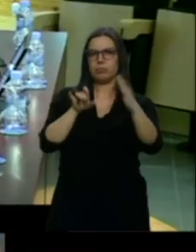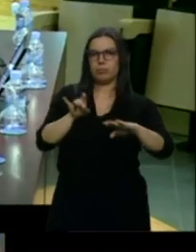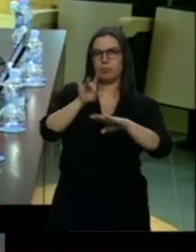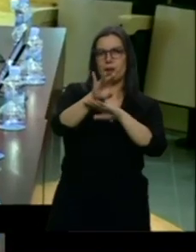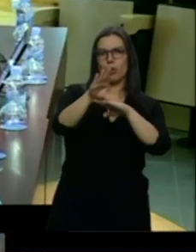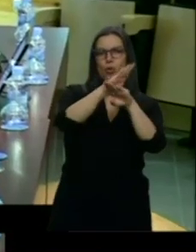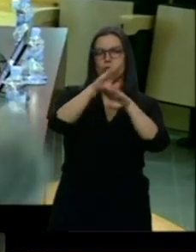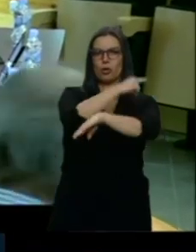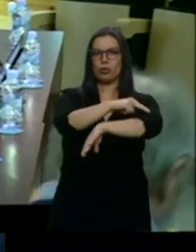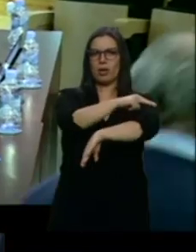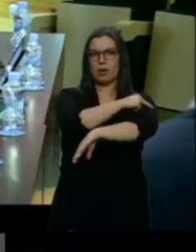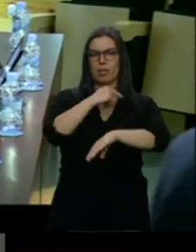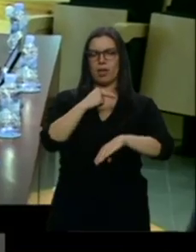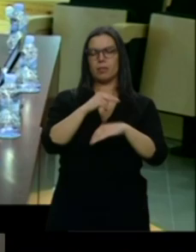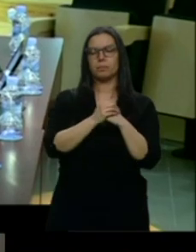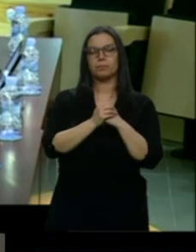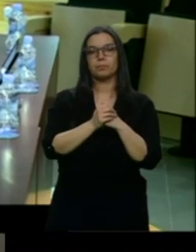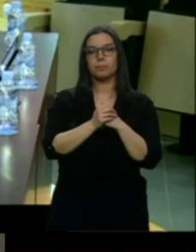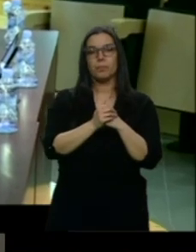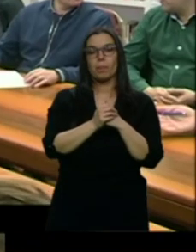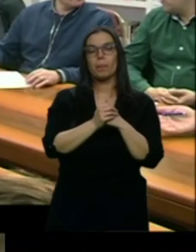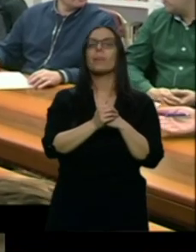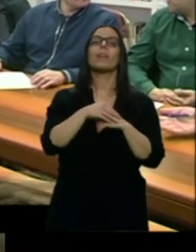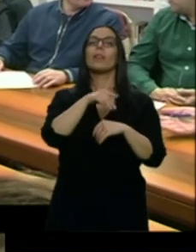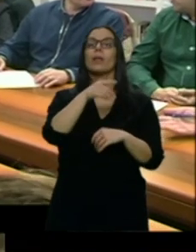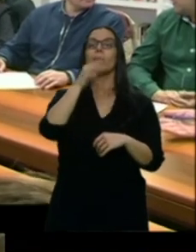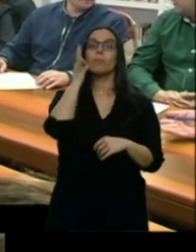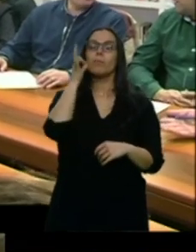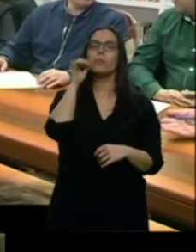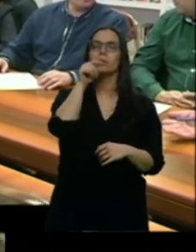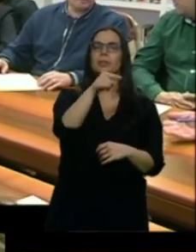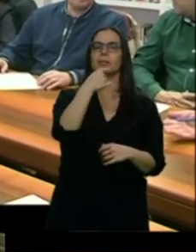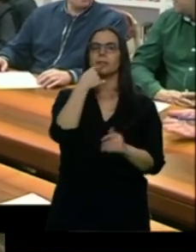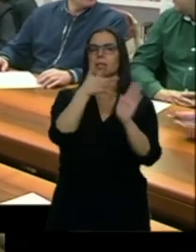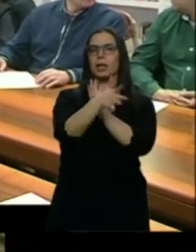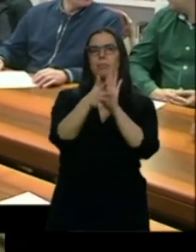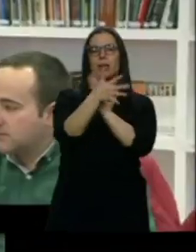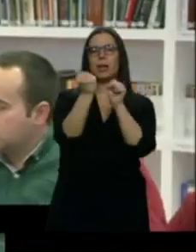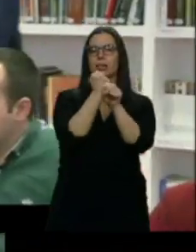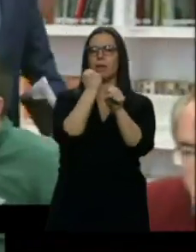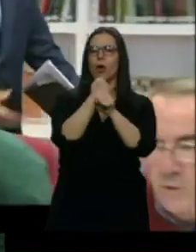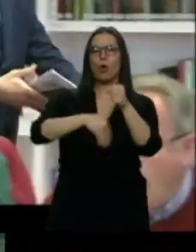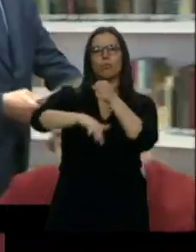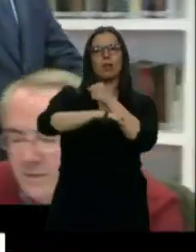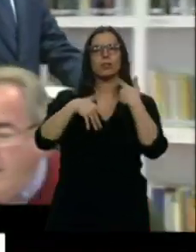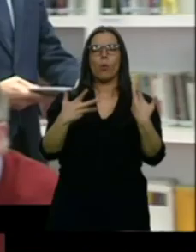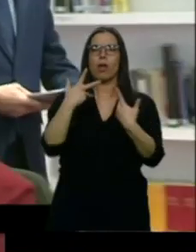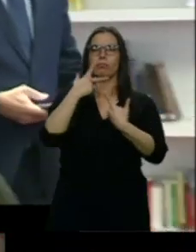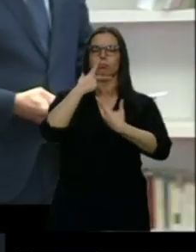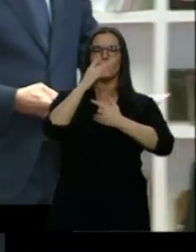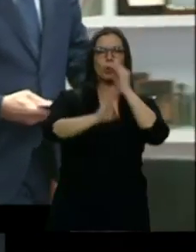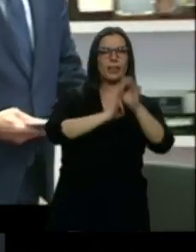Antonio María Sáez Aguado. A ser morato, explicó sus guías de trabajo basadas en la organización, la eficiencia y la mejor gestión.